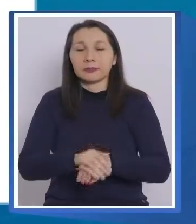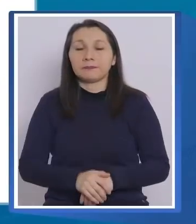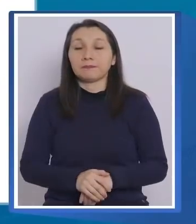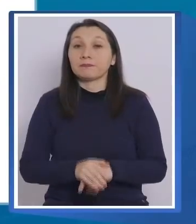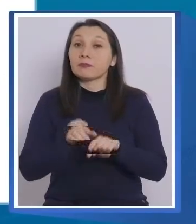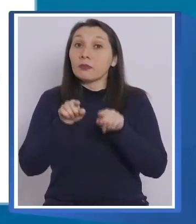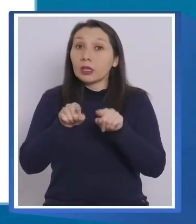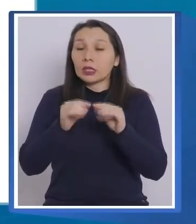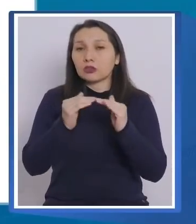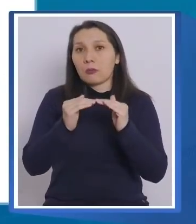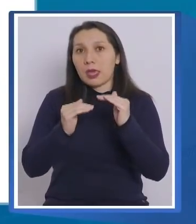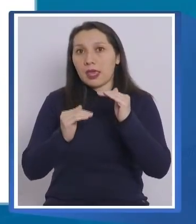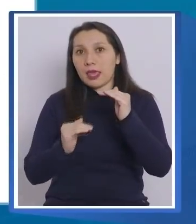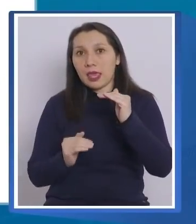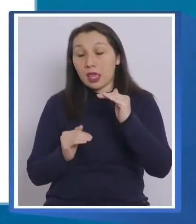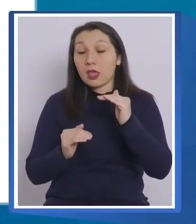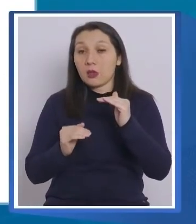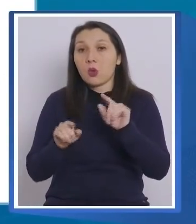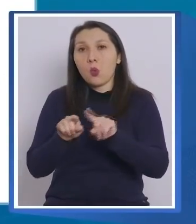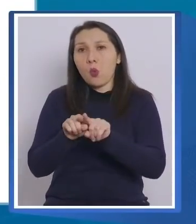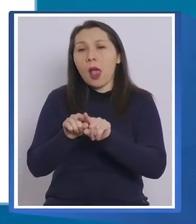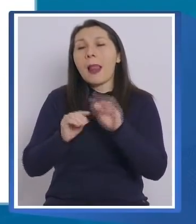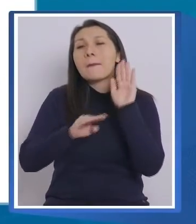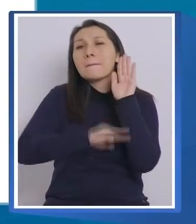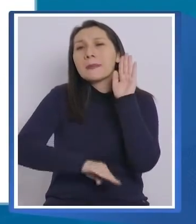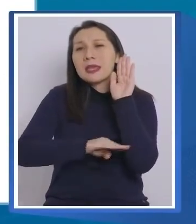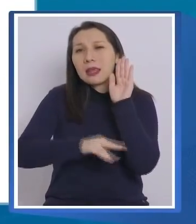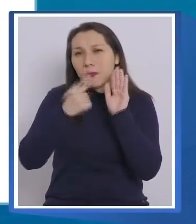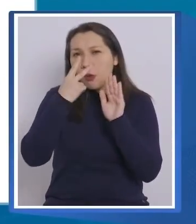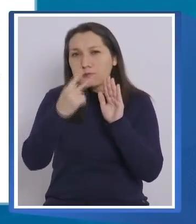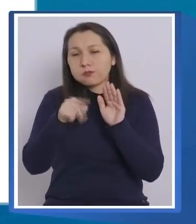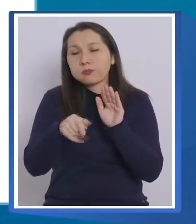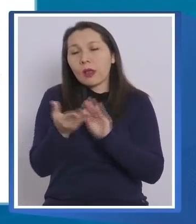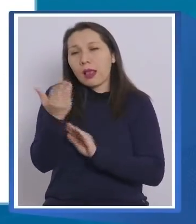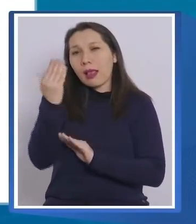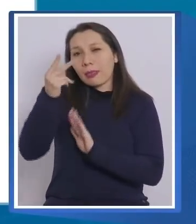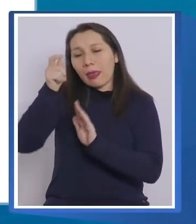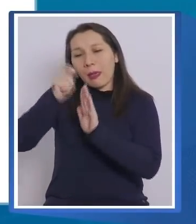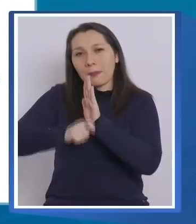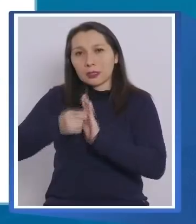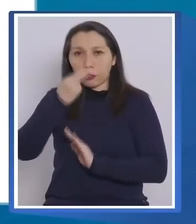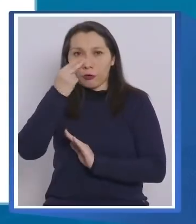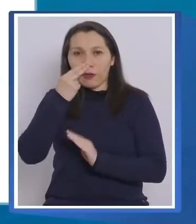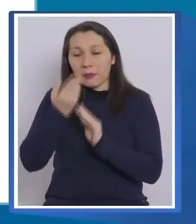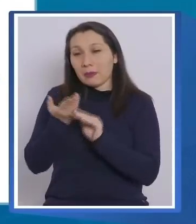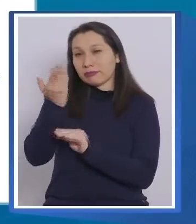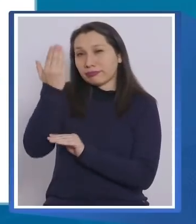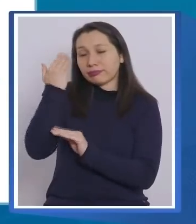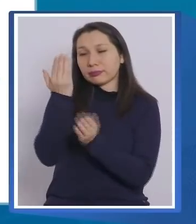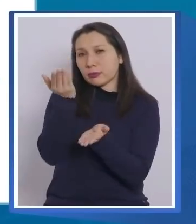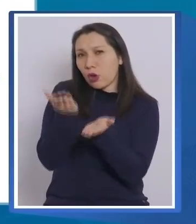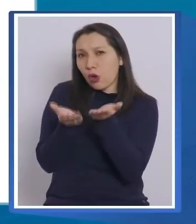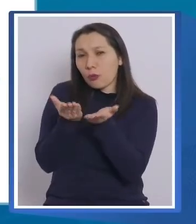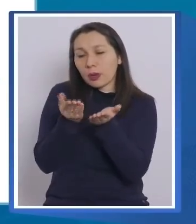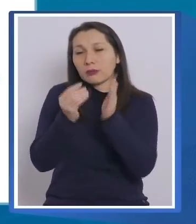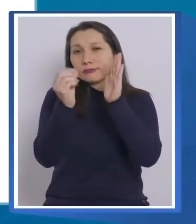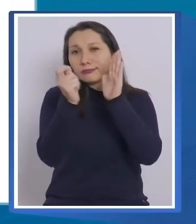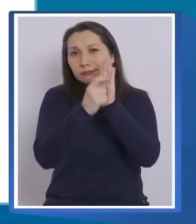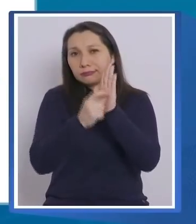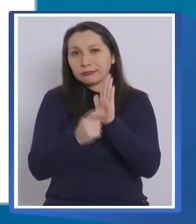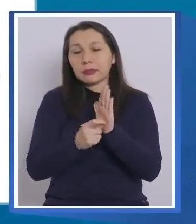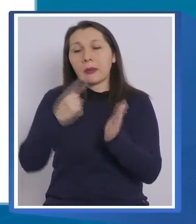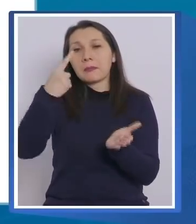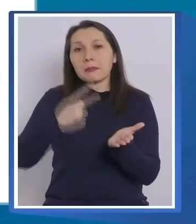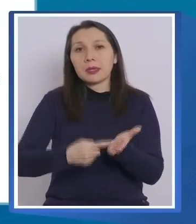cual es inferior incluso al mínimo observado en el mes de noviembre pasado, cuando se registraron 1